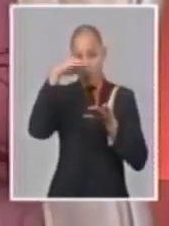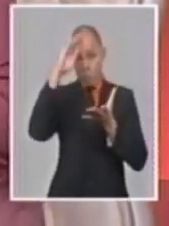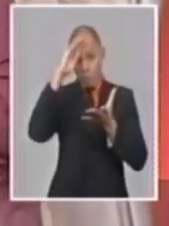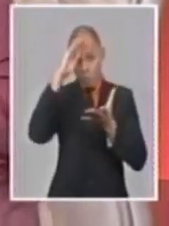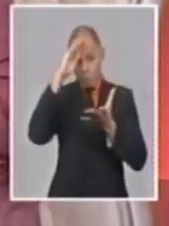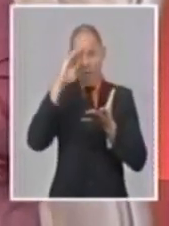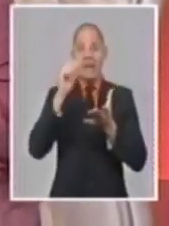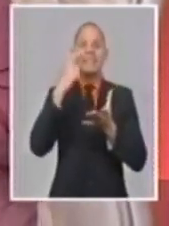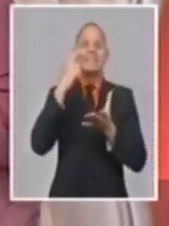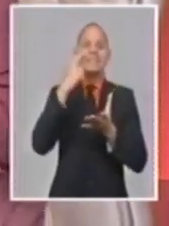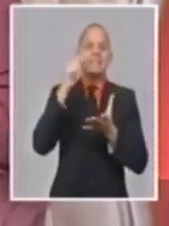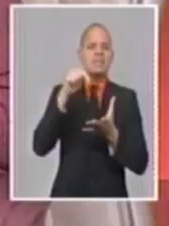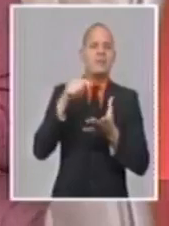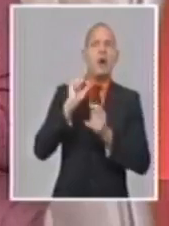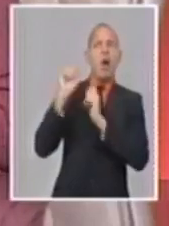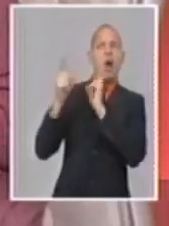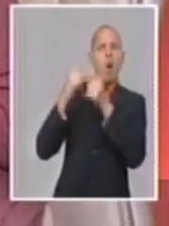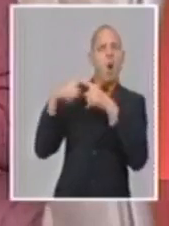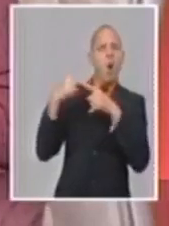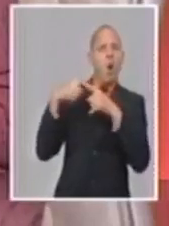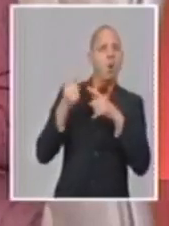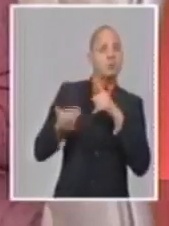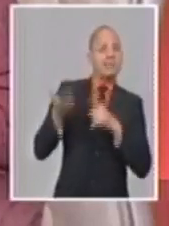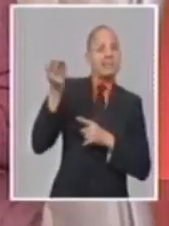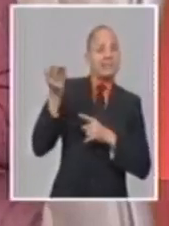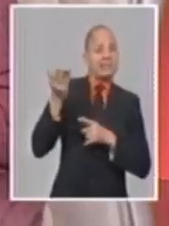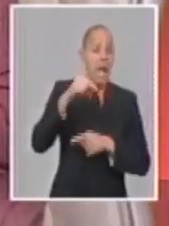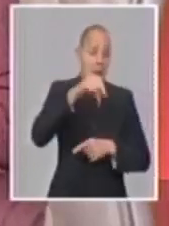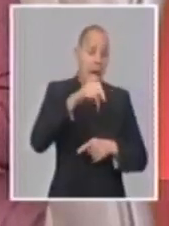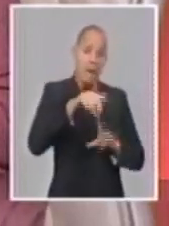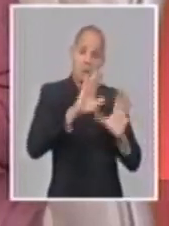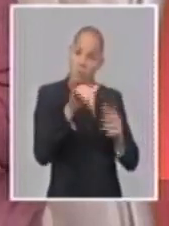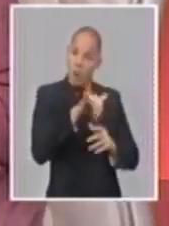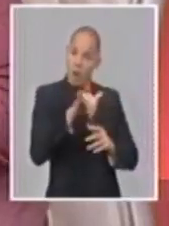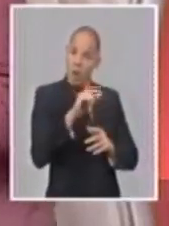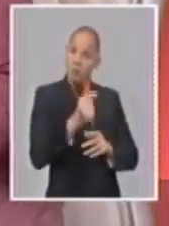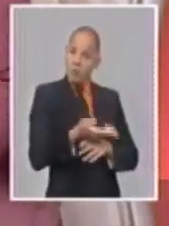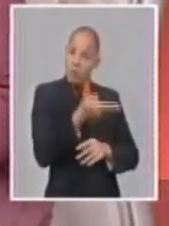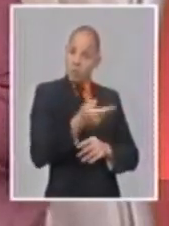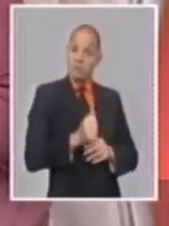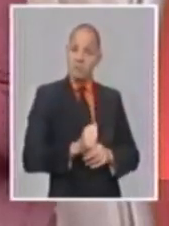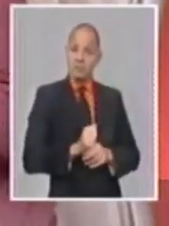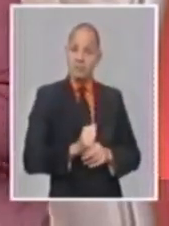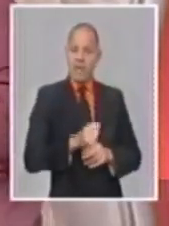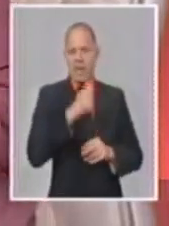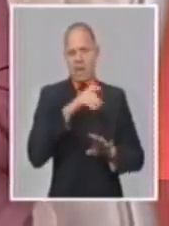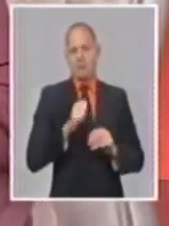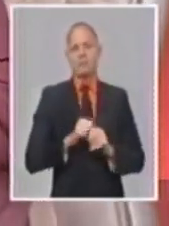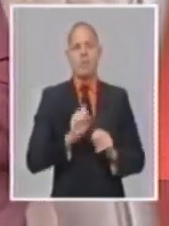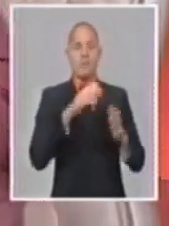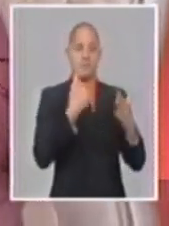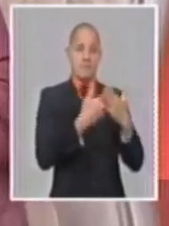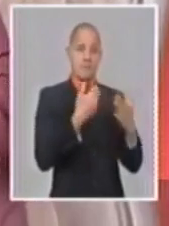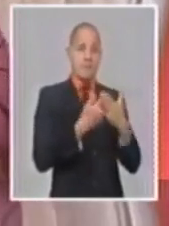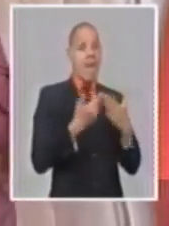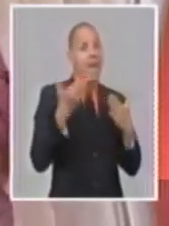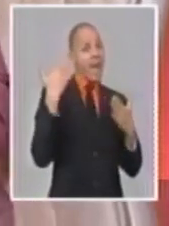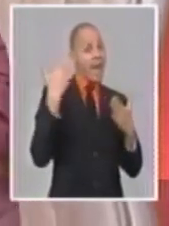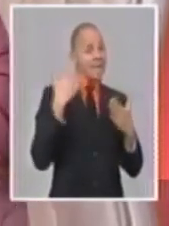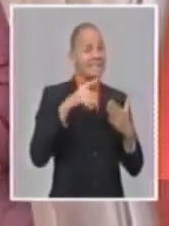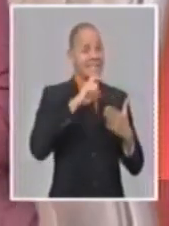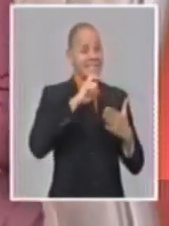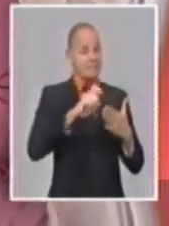importar antes del sistema empresarial, como se ha reiterado en los últimos tiempos, le costaba por un tema de